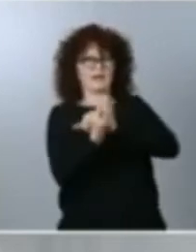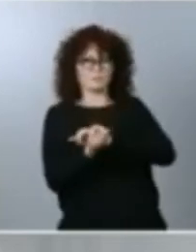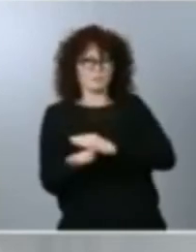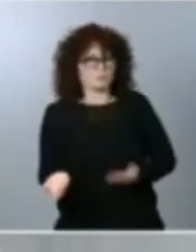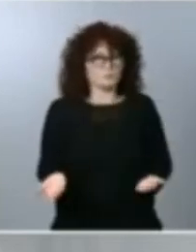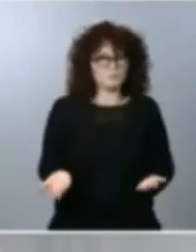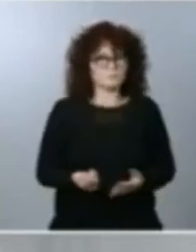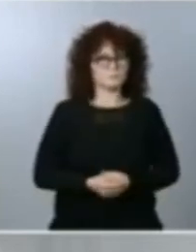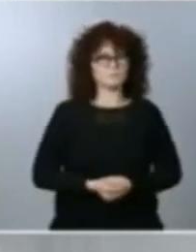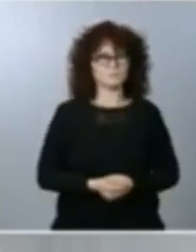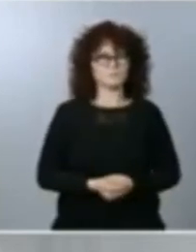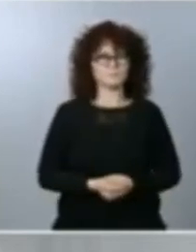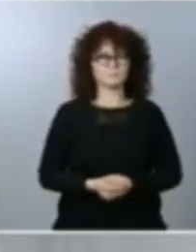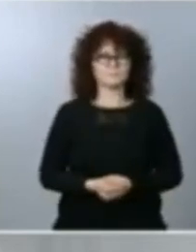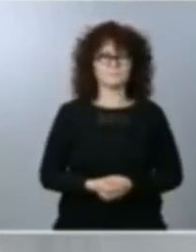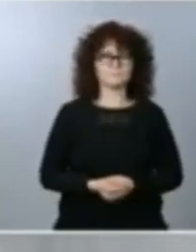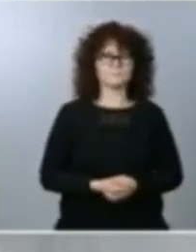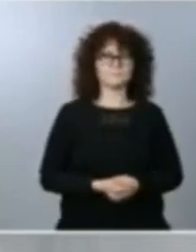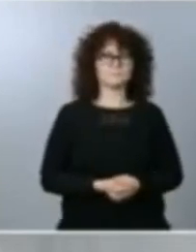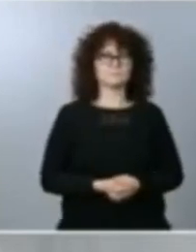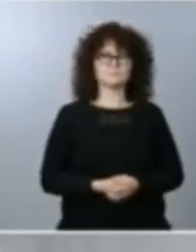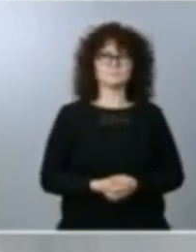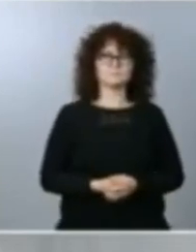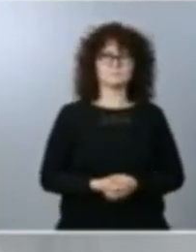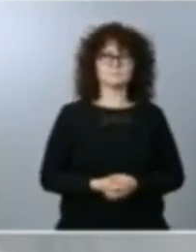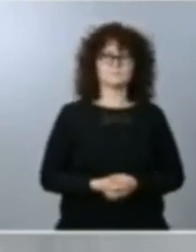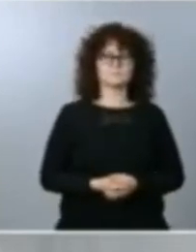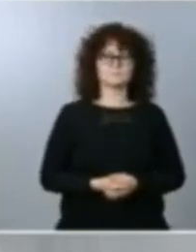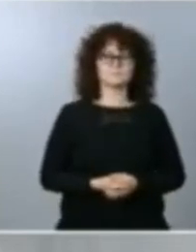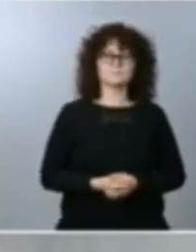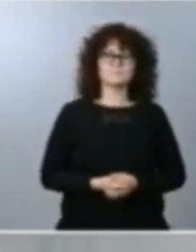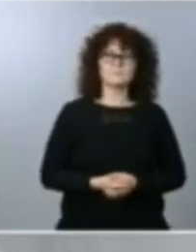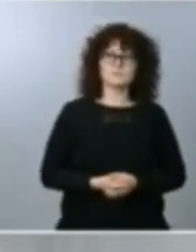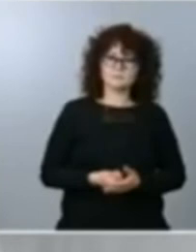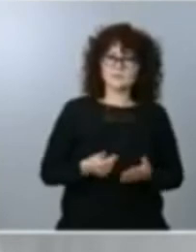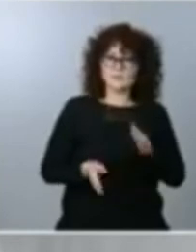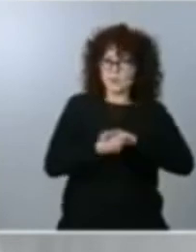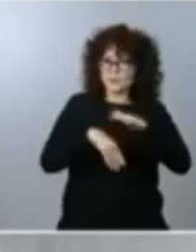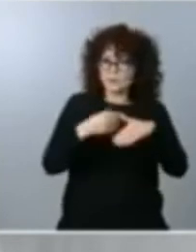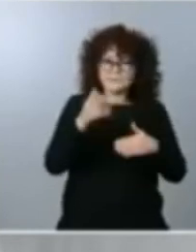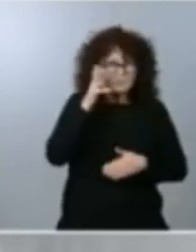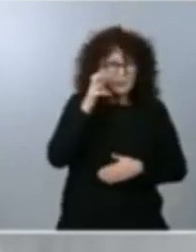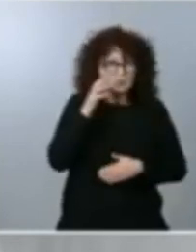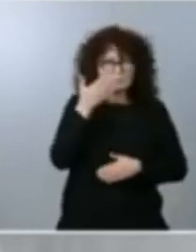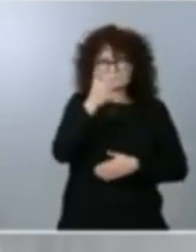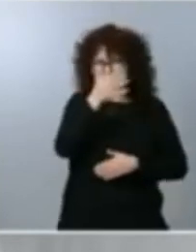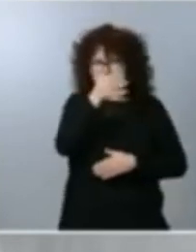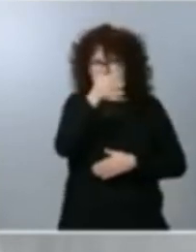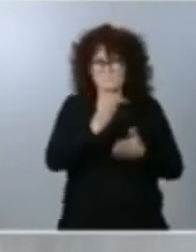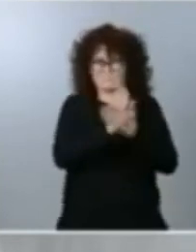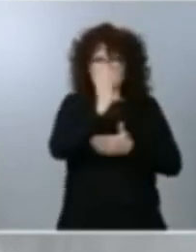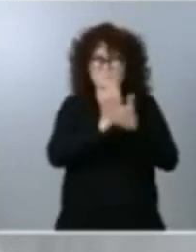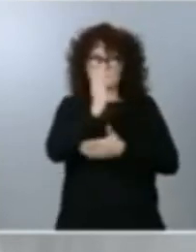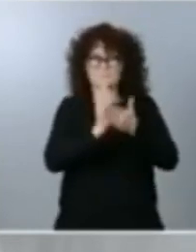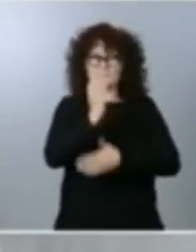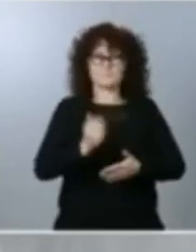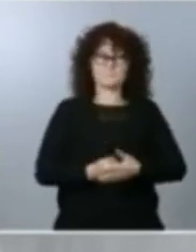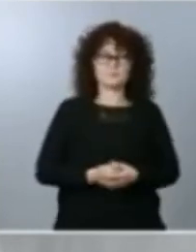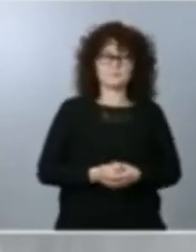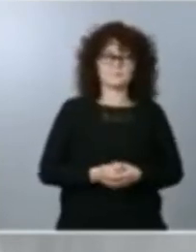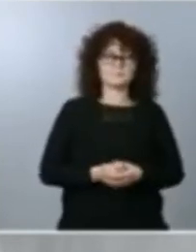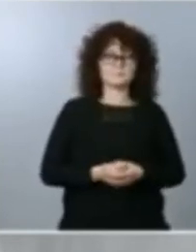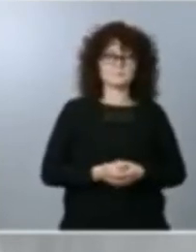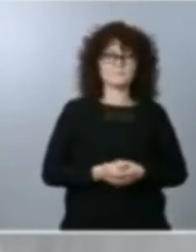Sí me ha caído Sí Keti ¿sigues preguntando? ¿Se me oye? Sí, se te escucha un poco entrecortada Es se me ha caído no veía la pantalla